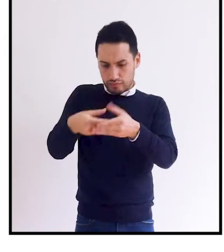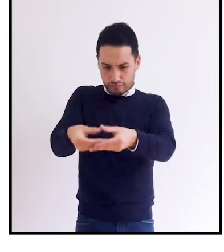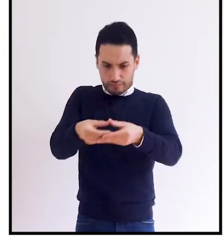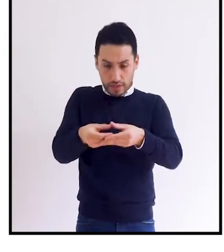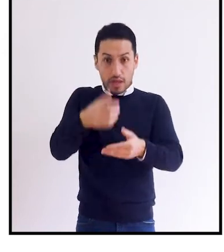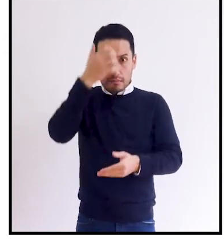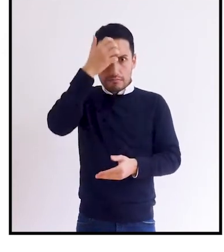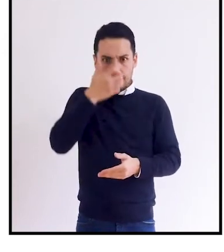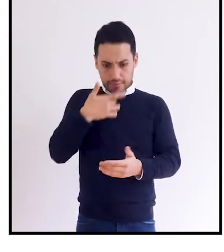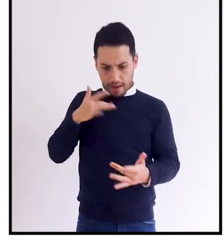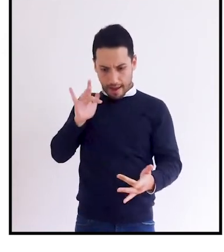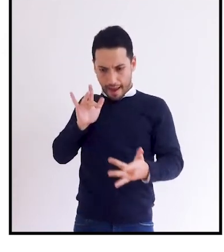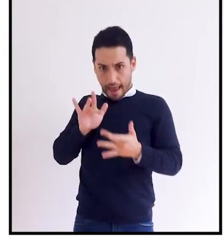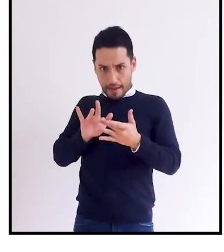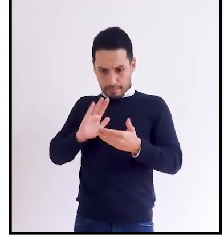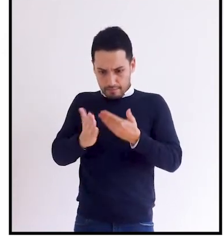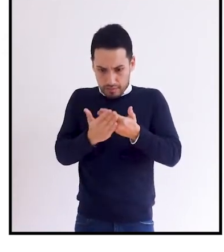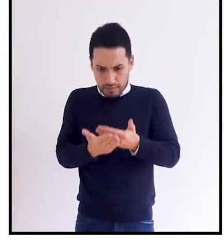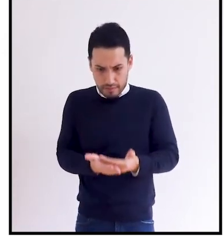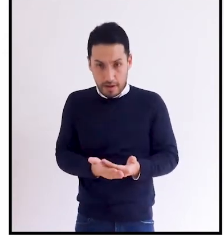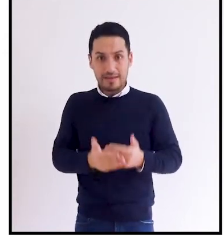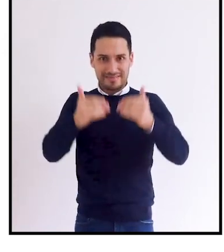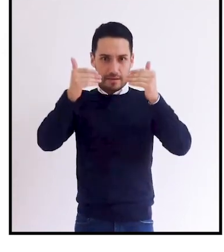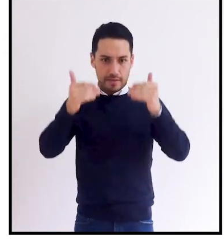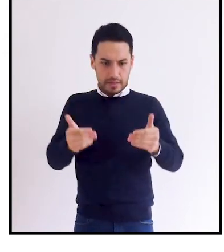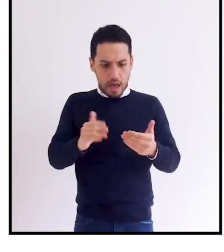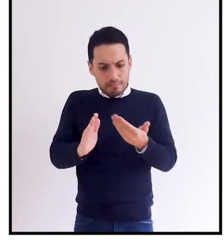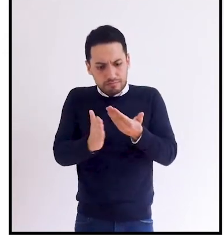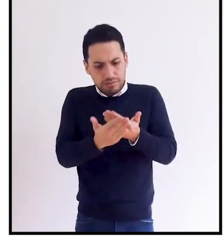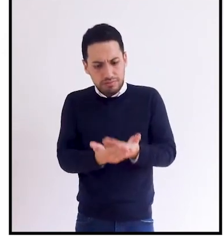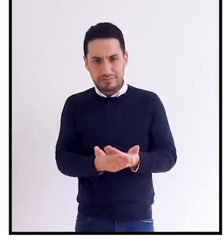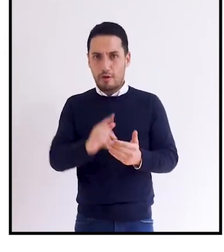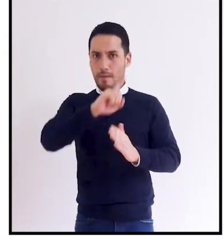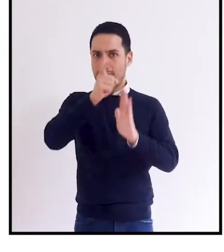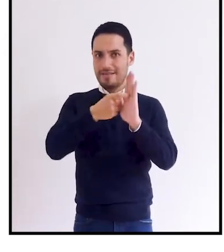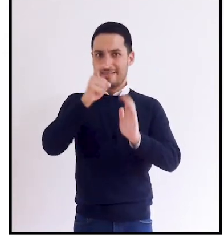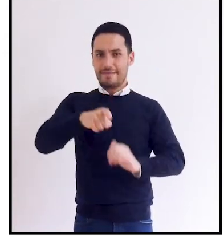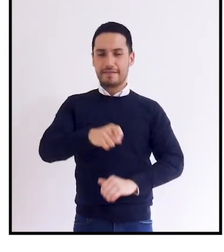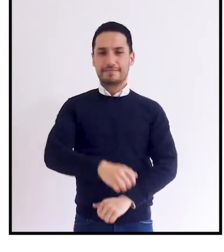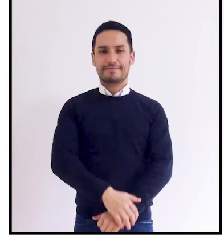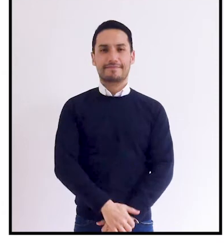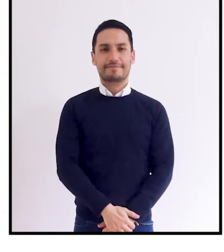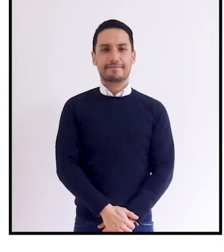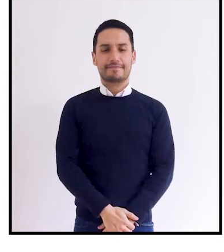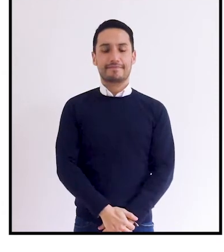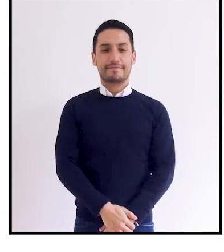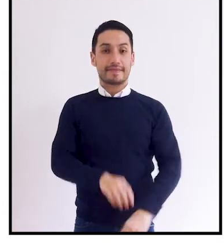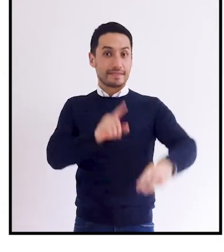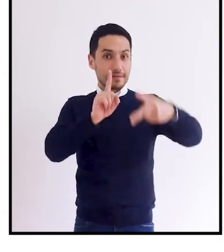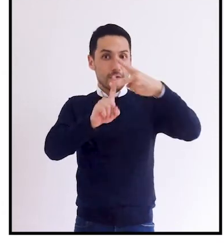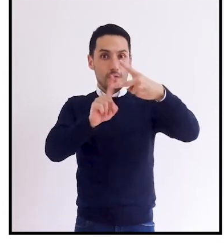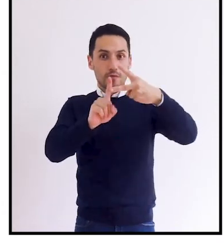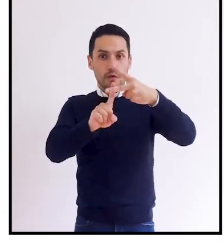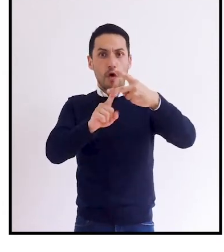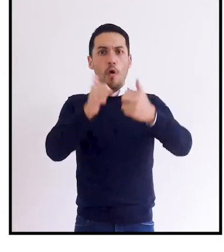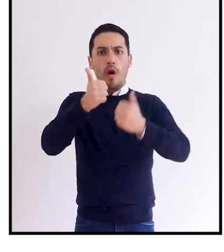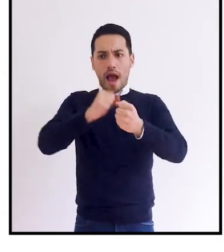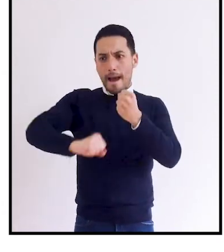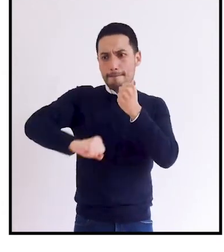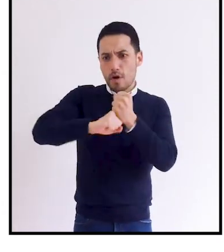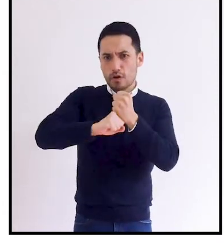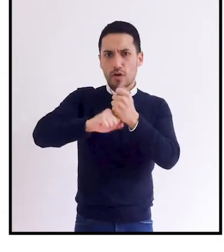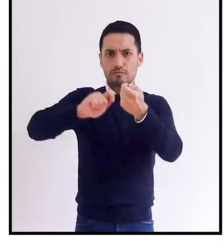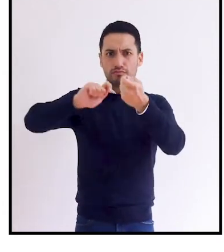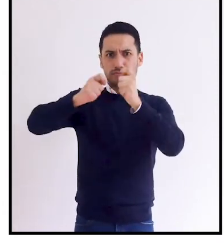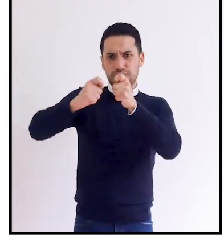diagnóstico relacionado con la discapacidad y soportes del diagnóstico. Segundo, determinación de apoyos y